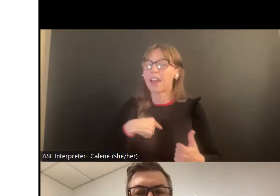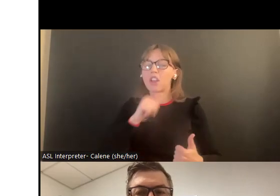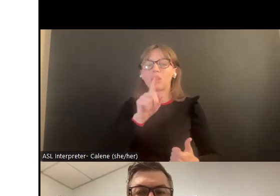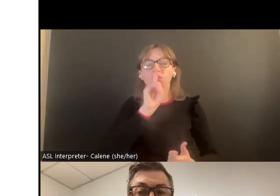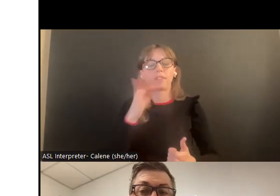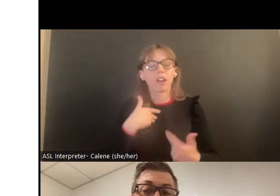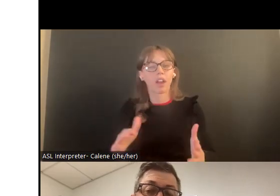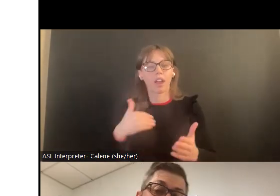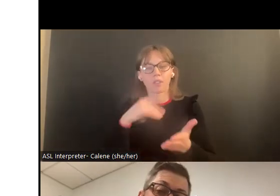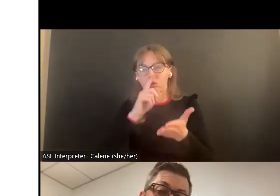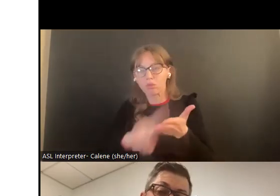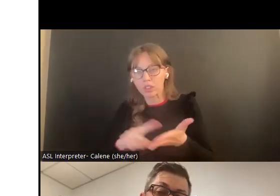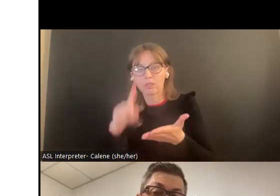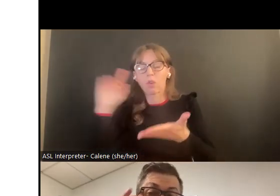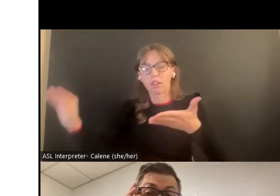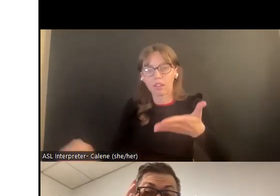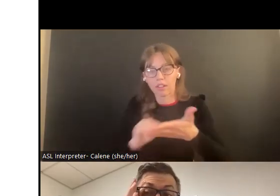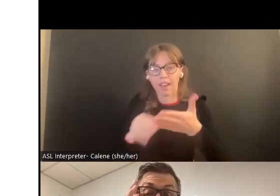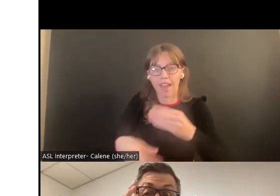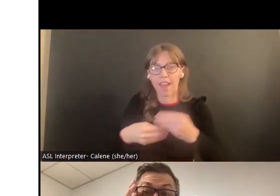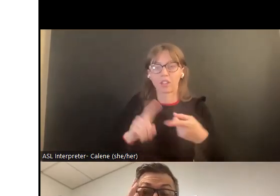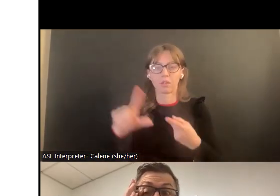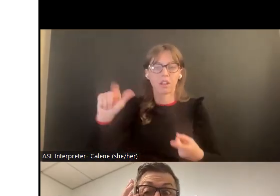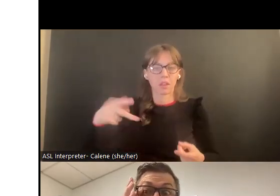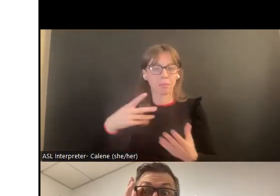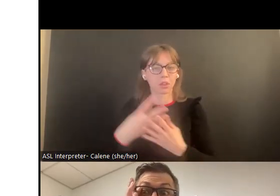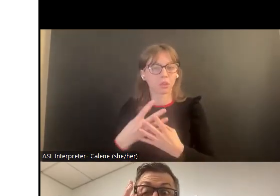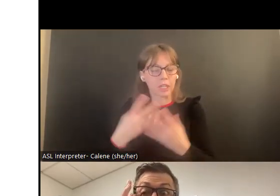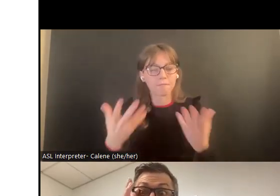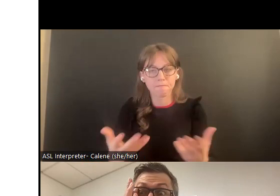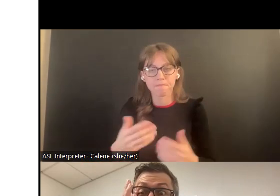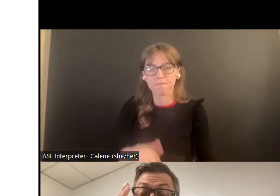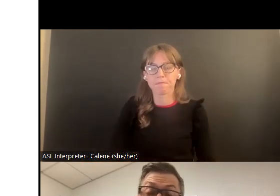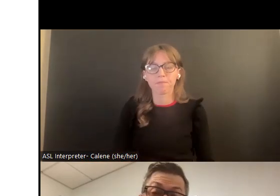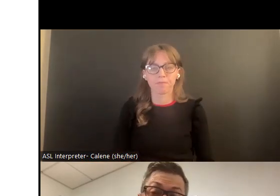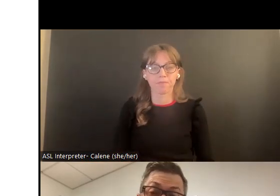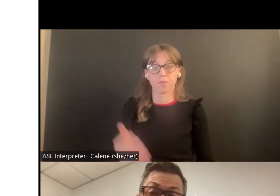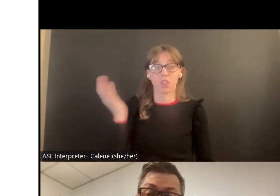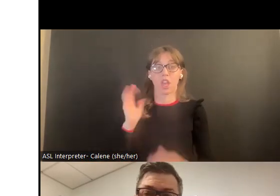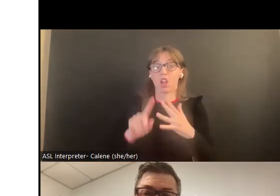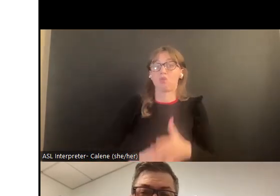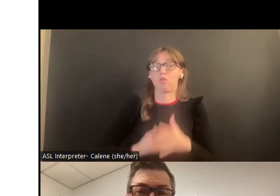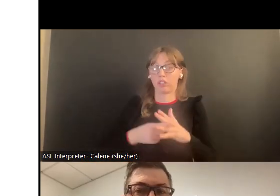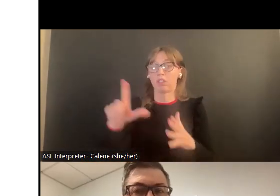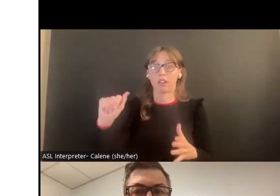investigación? Lo que sería agregando esa pregunta a esta herramienta del Lab.